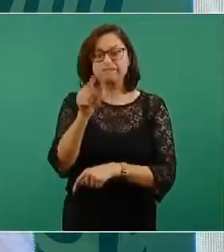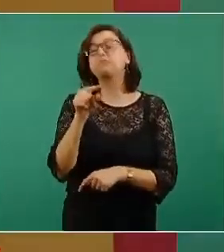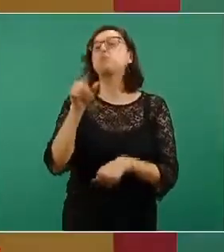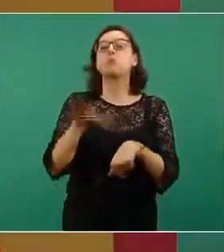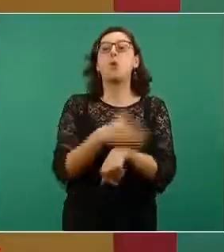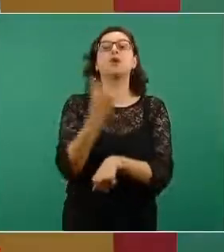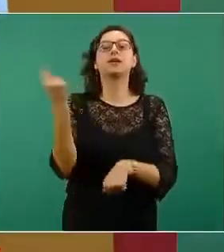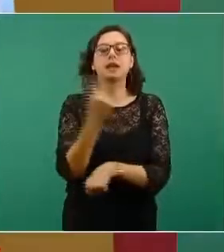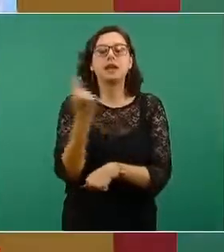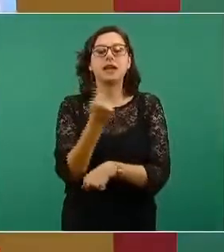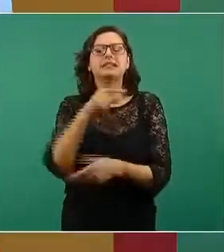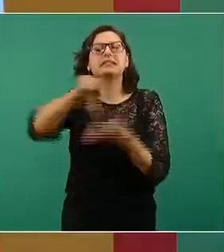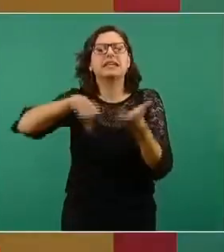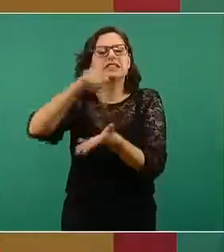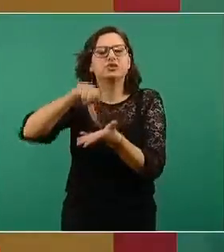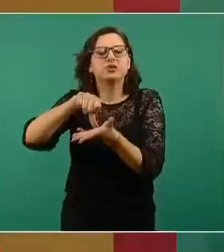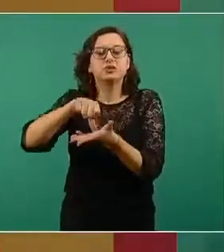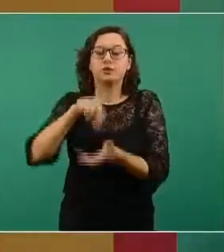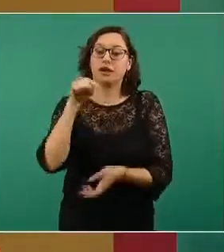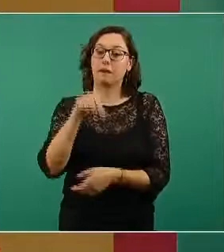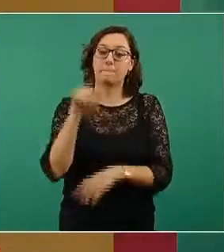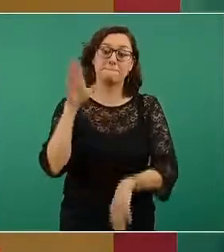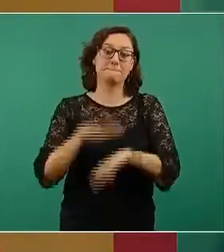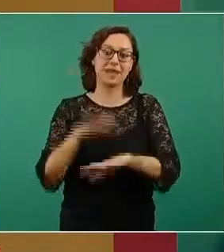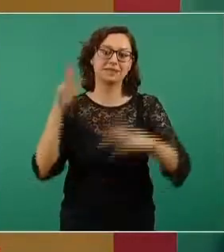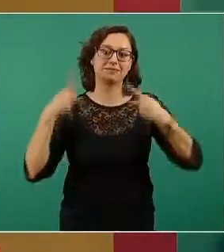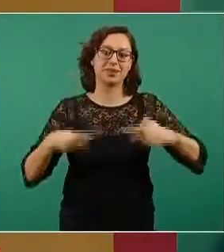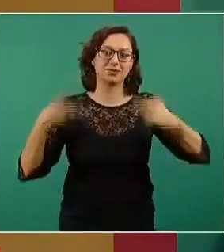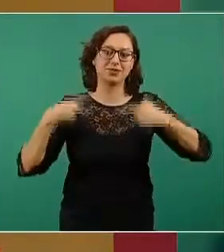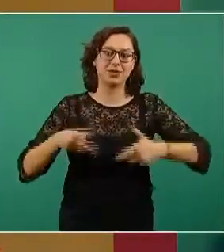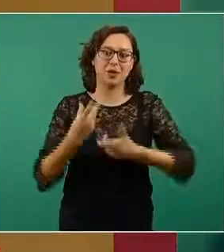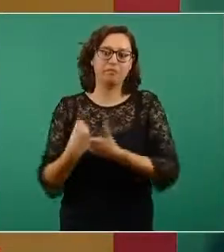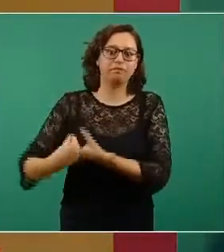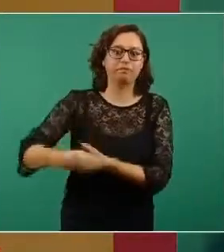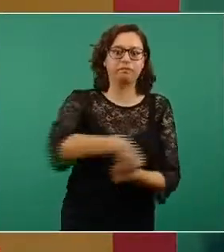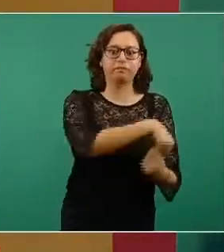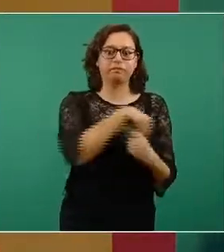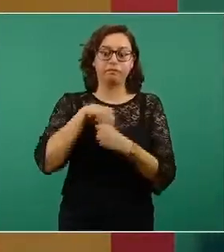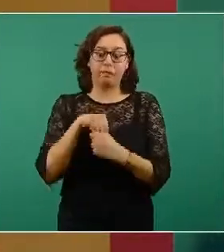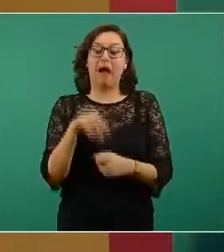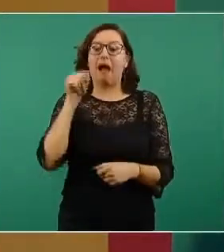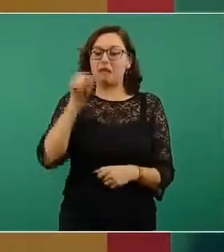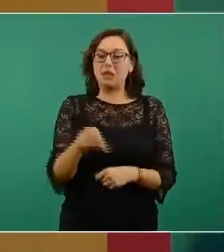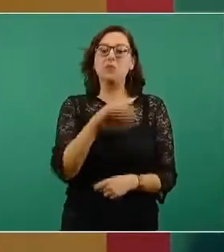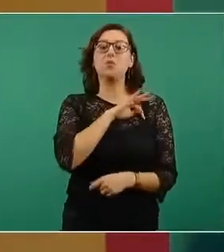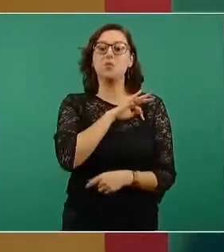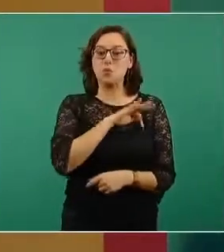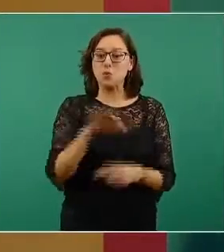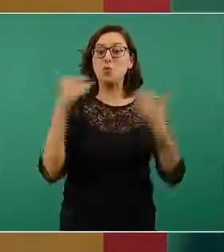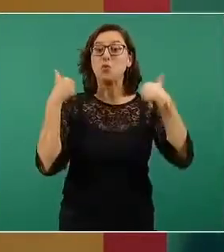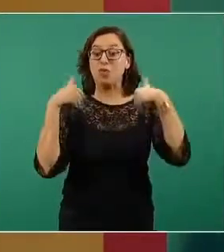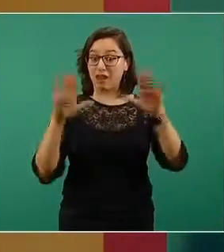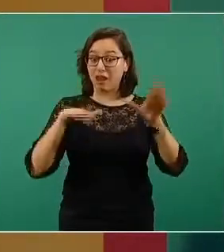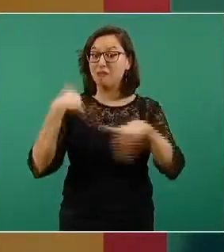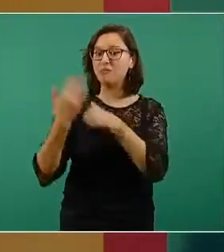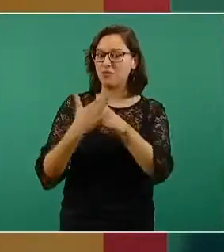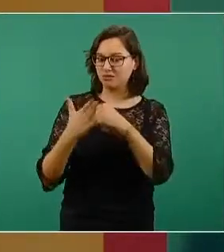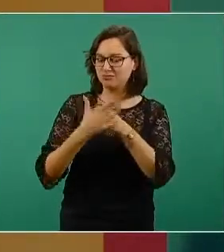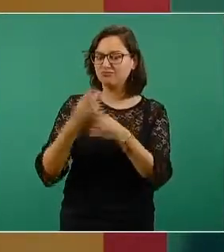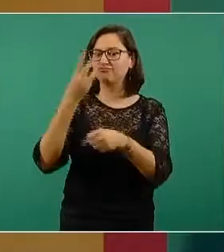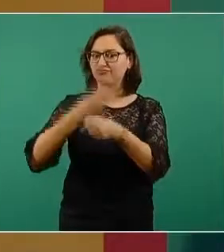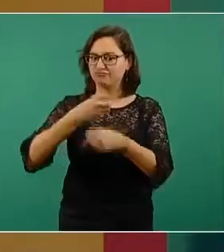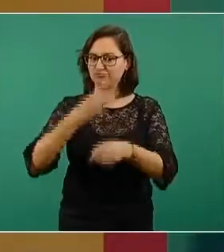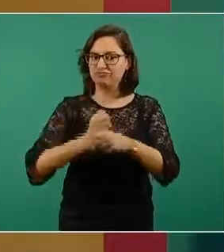densidad poblacional, y por lo tanto, el mayor riesgo de que pudiera ser el centro de reemergencia de una tercera ola.